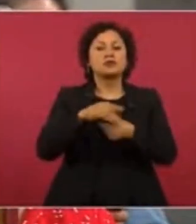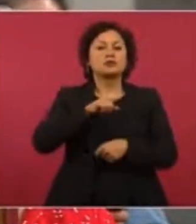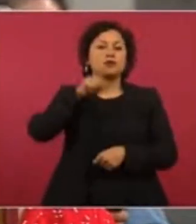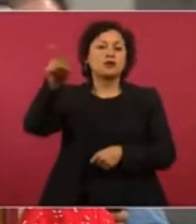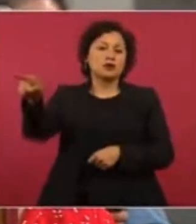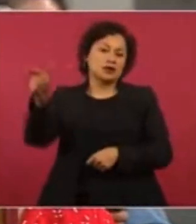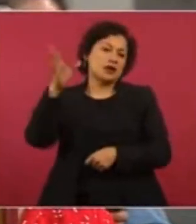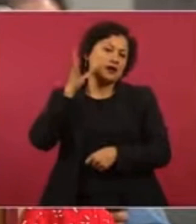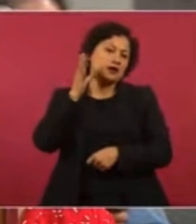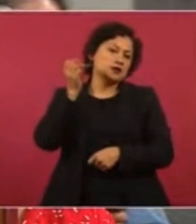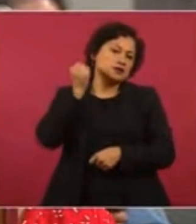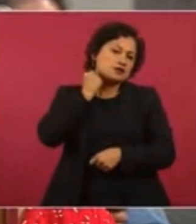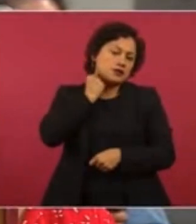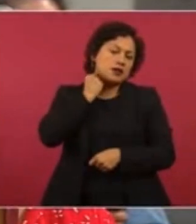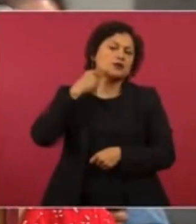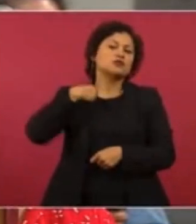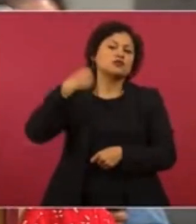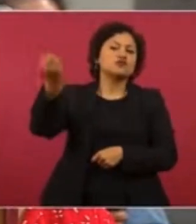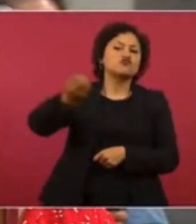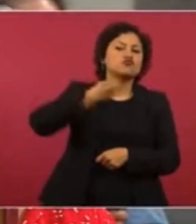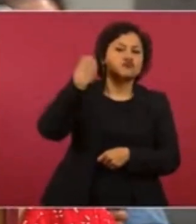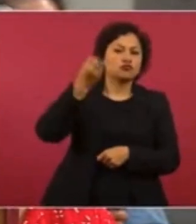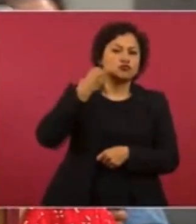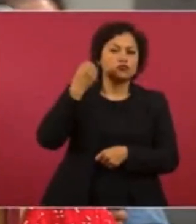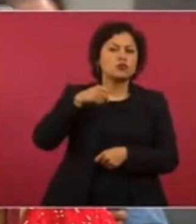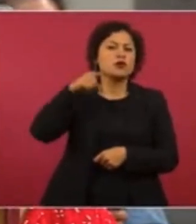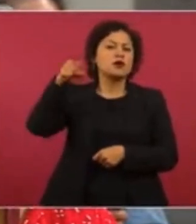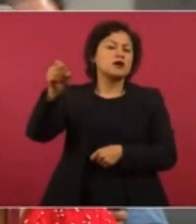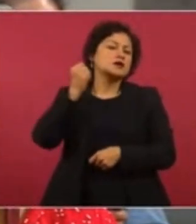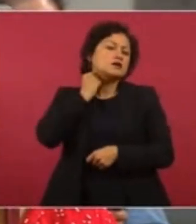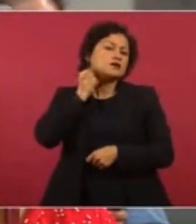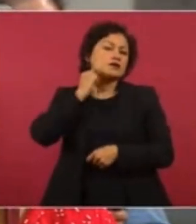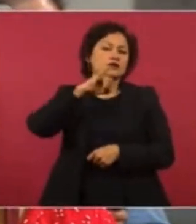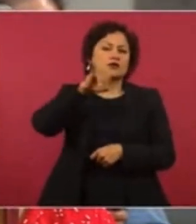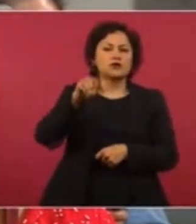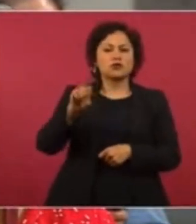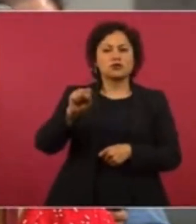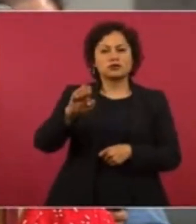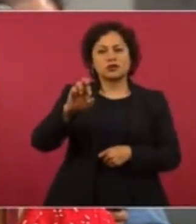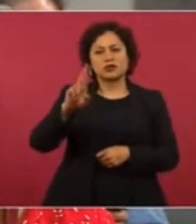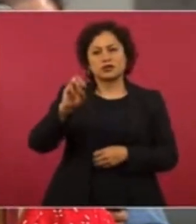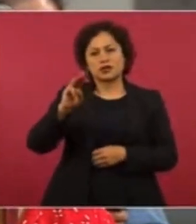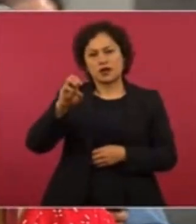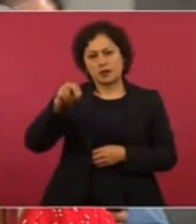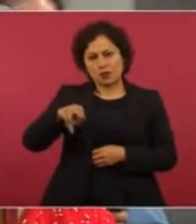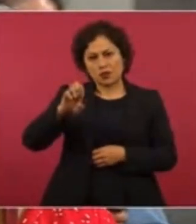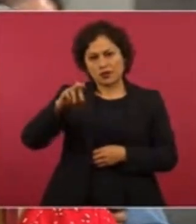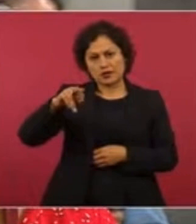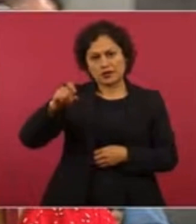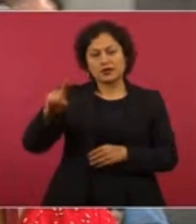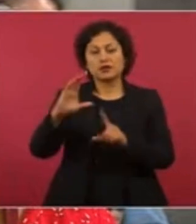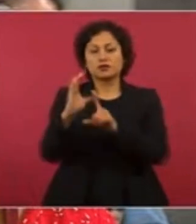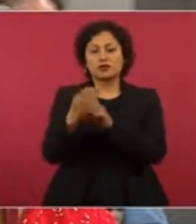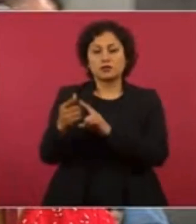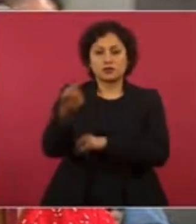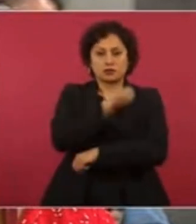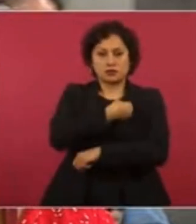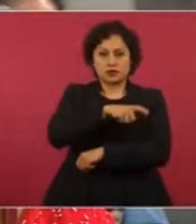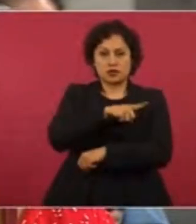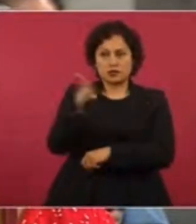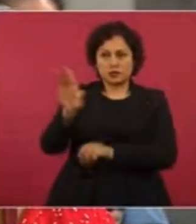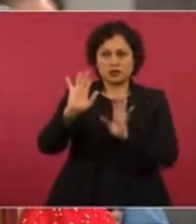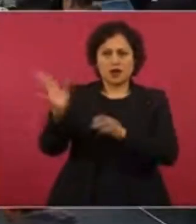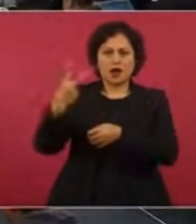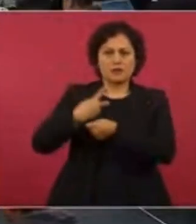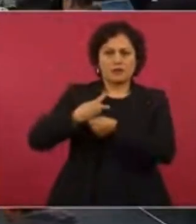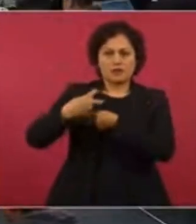la República, donde el senador José Ramón Enríquez, de la Comisión de Salud, me ha invitado para